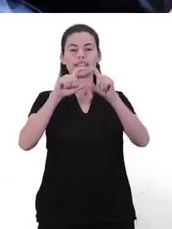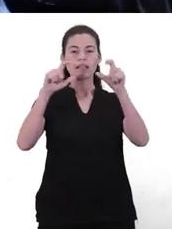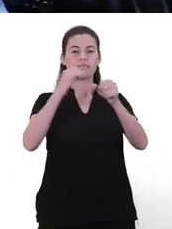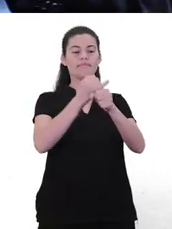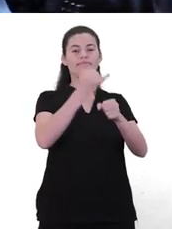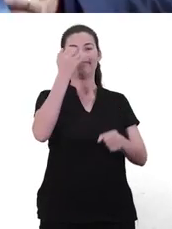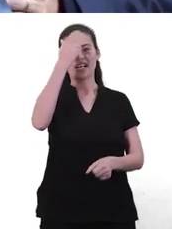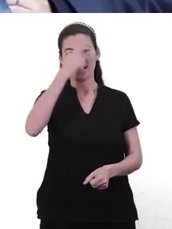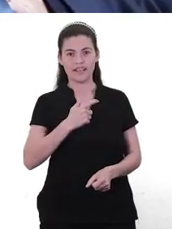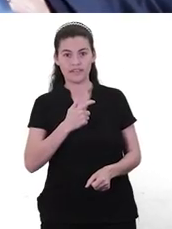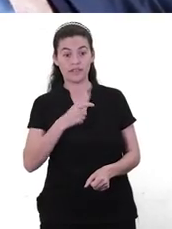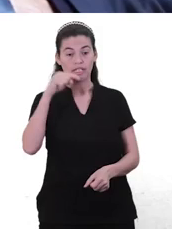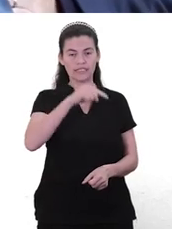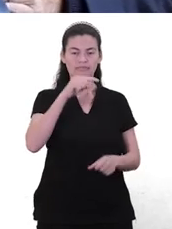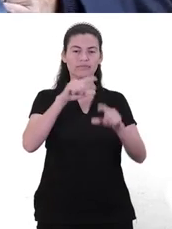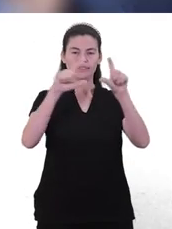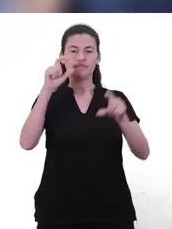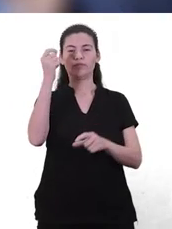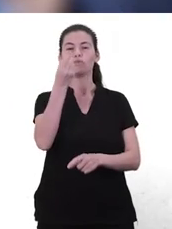en este capítulo número 5 de Teletónara.